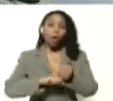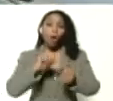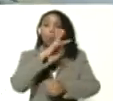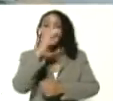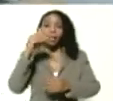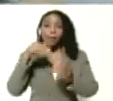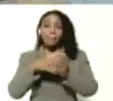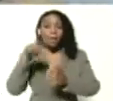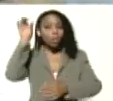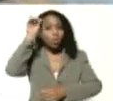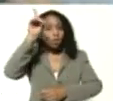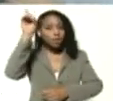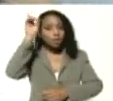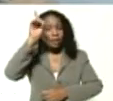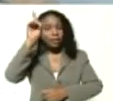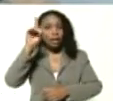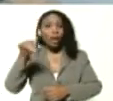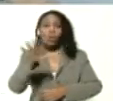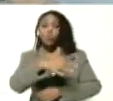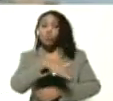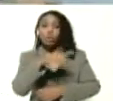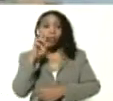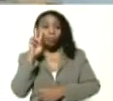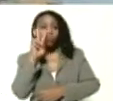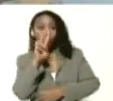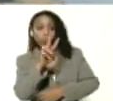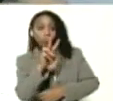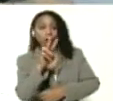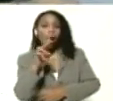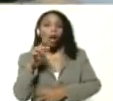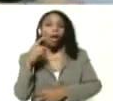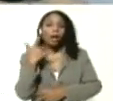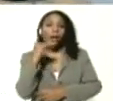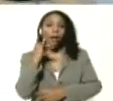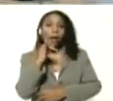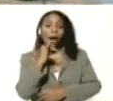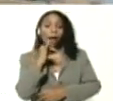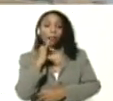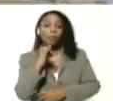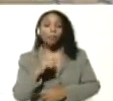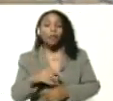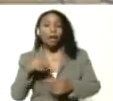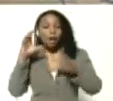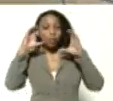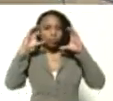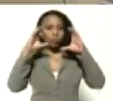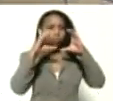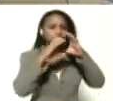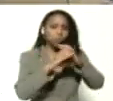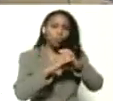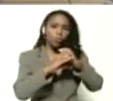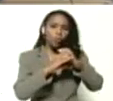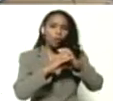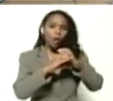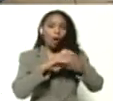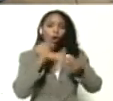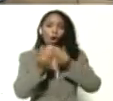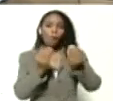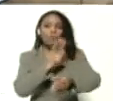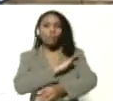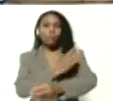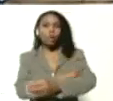40.000 docentes donde podemos resaltar que está enfocado en cómo se fortalece la